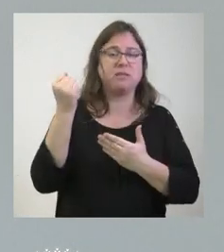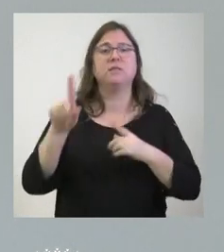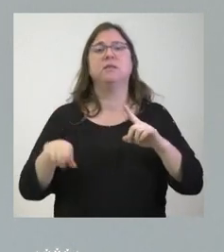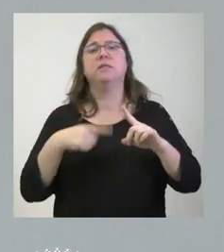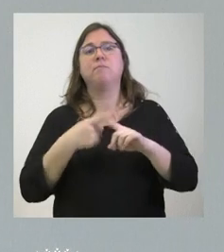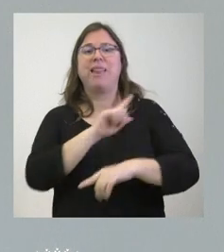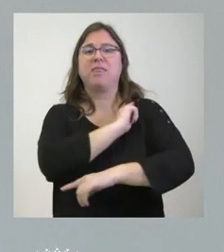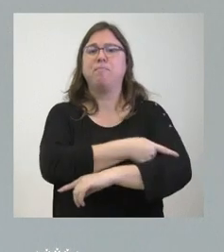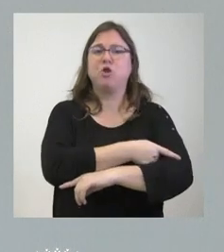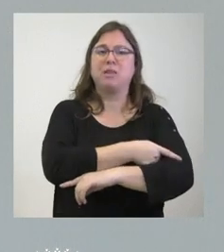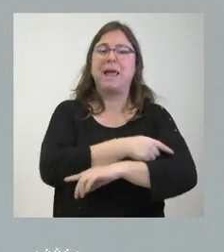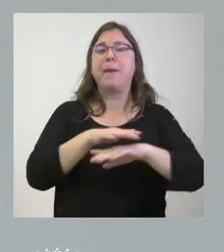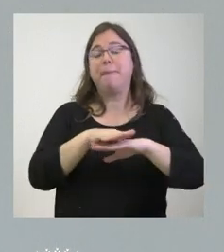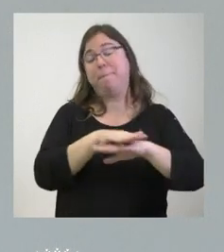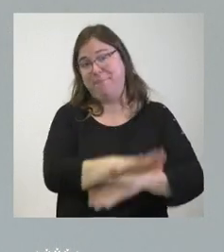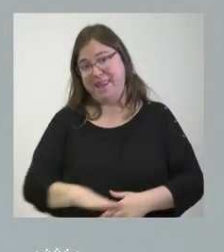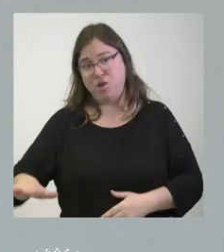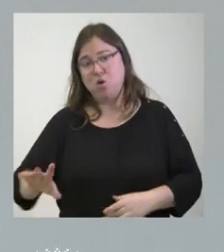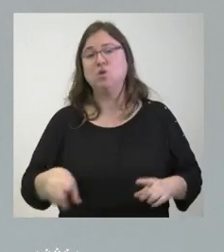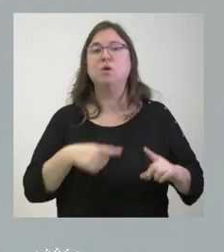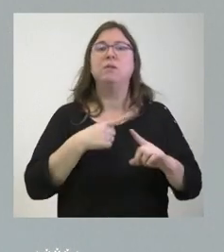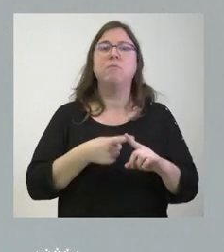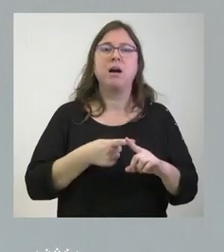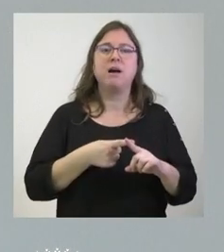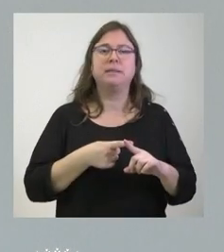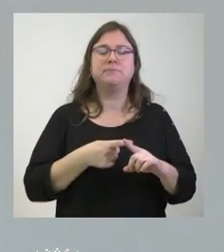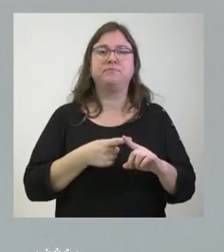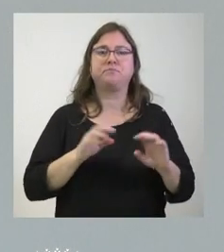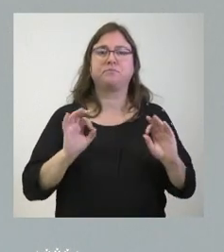al deporte base se dirige hacia